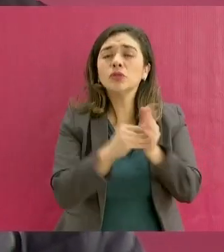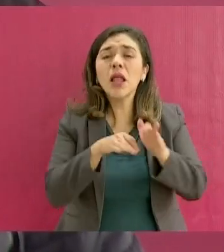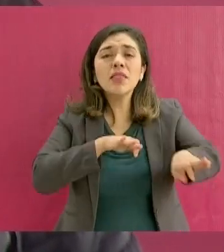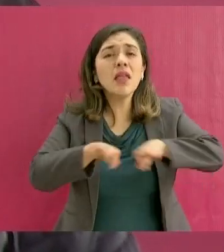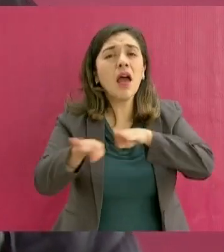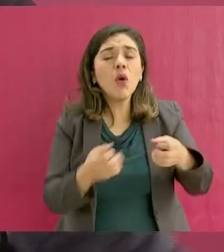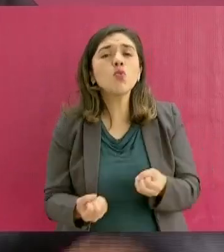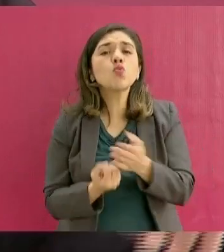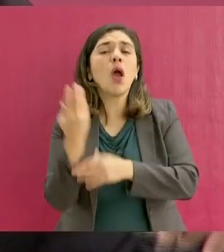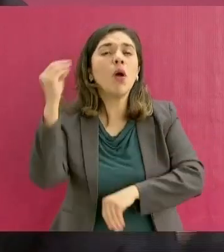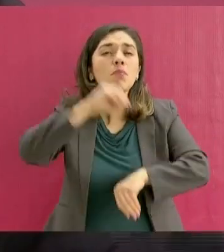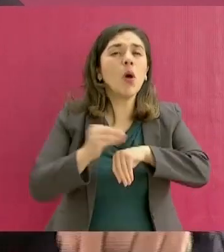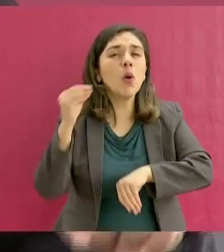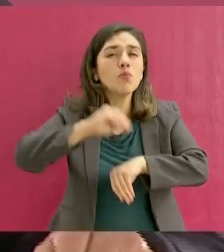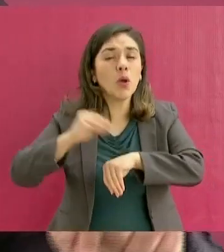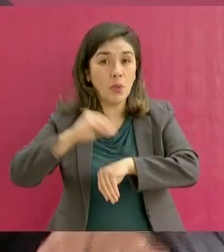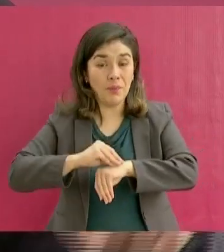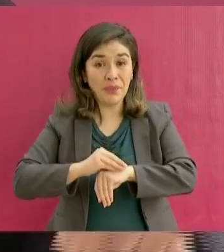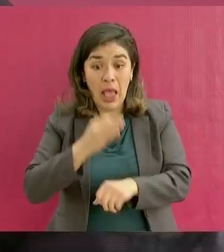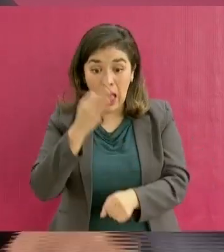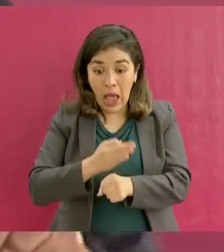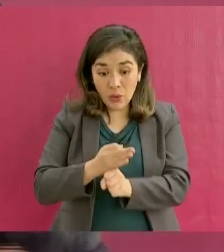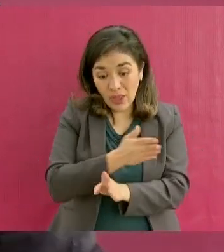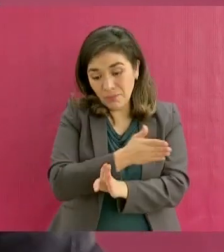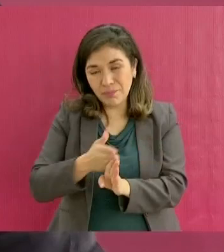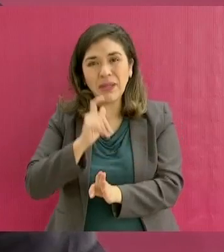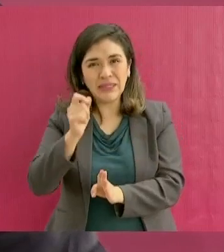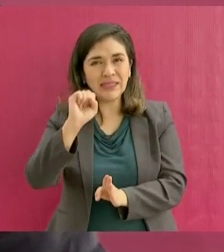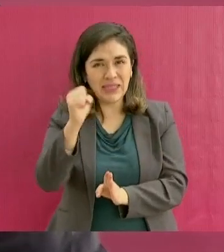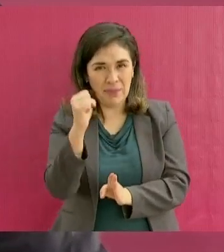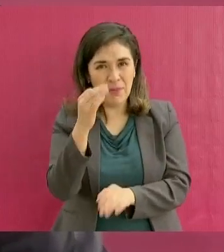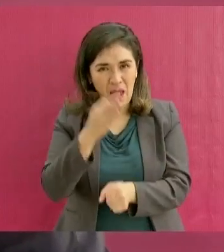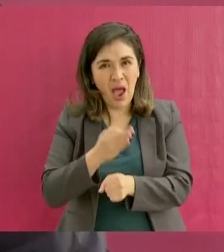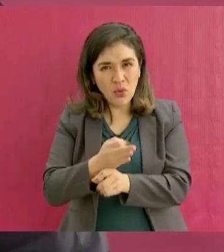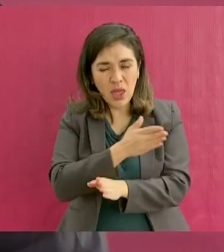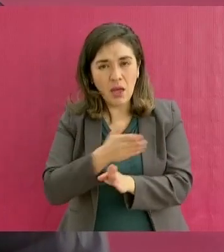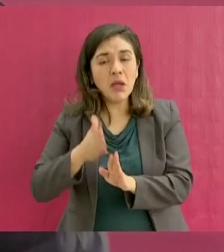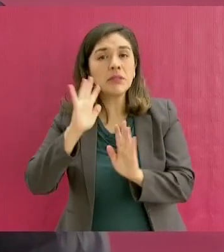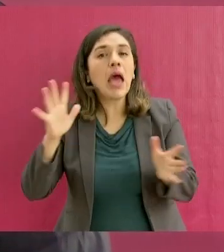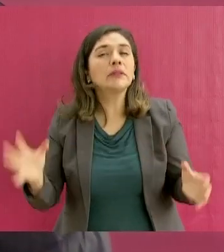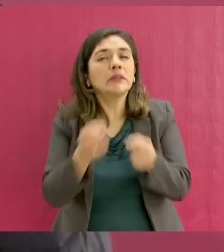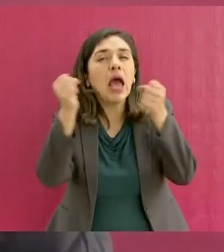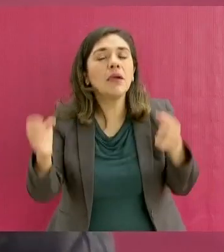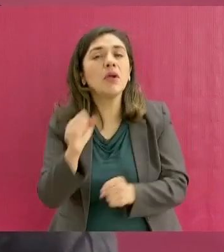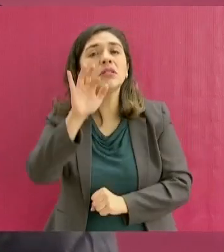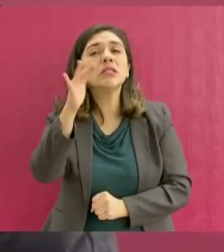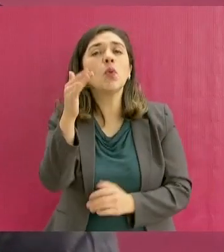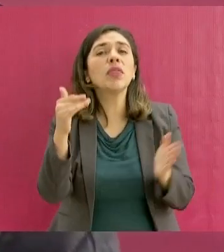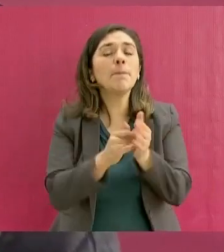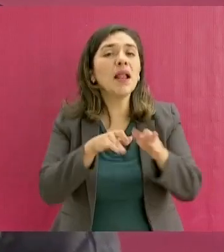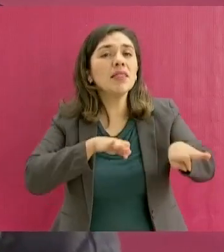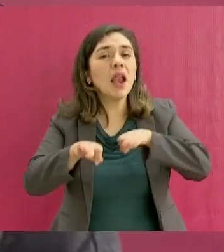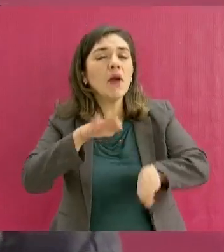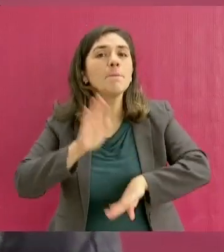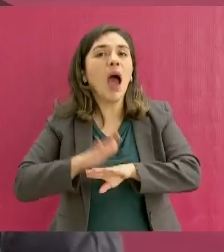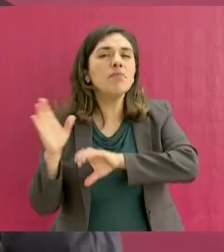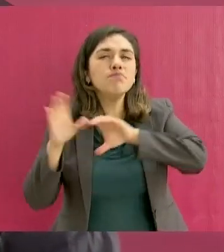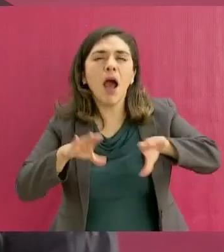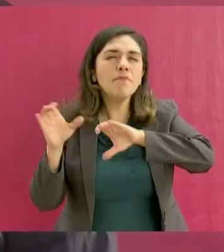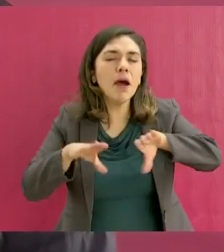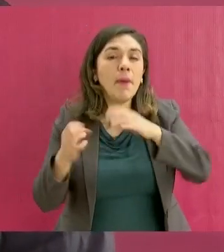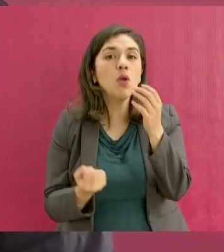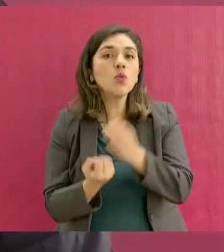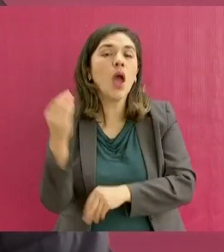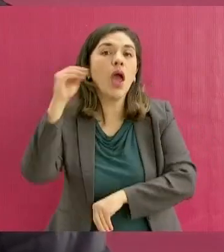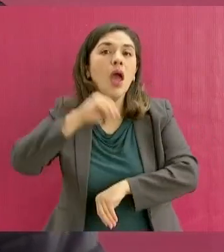y en lo que va de septiembre ya hemos recuperado 50 mil empleos más